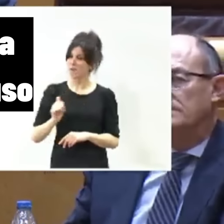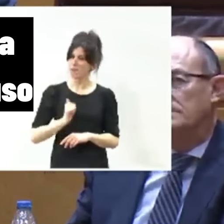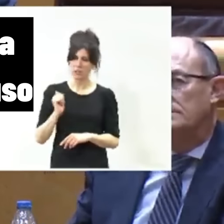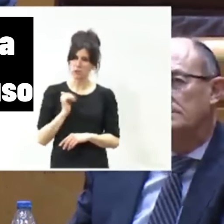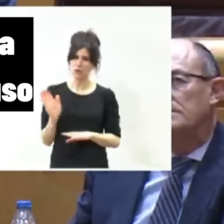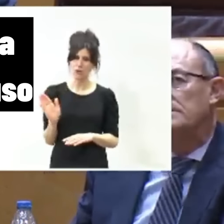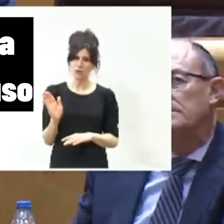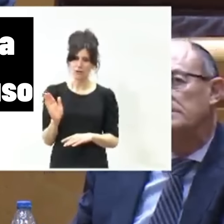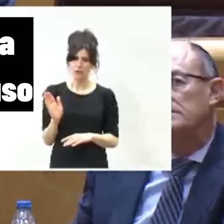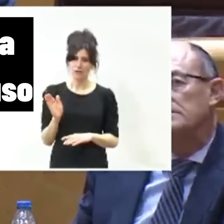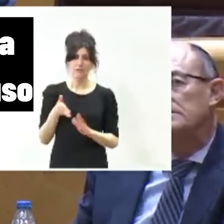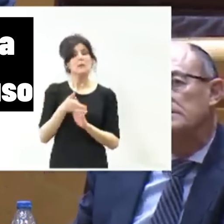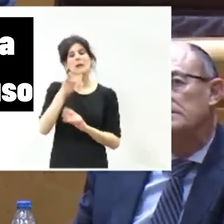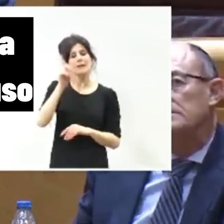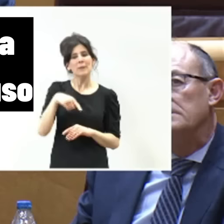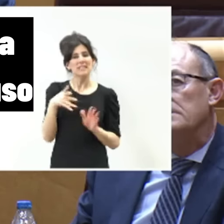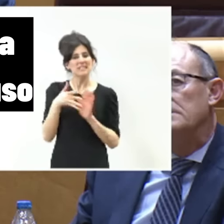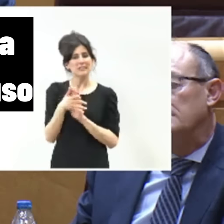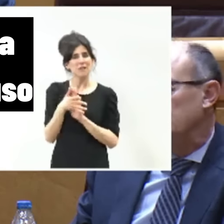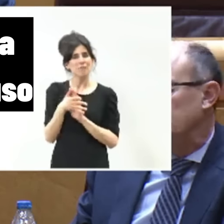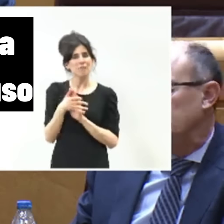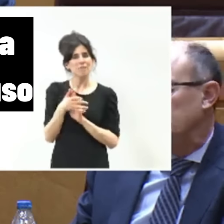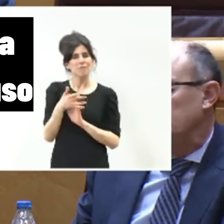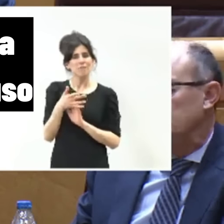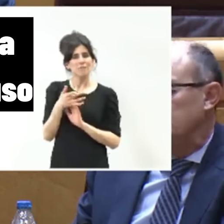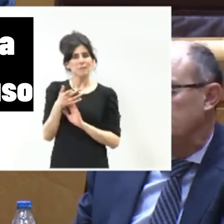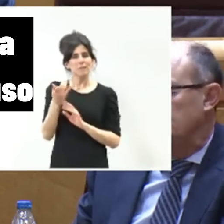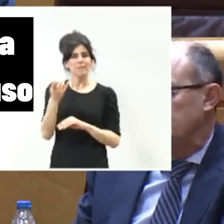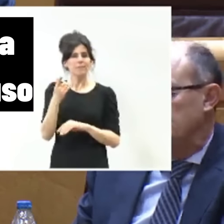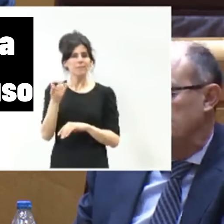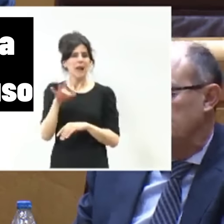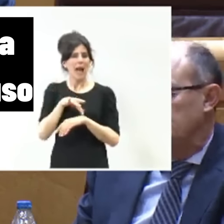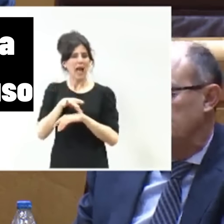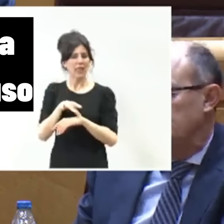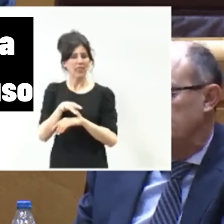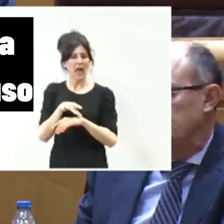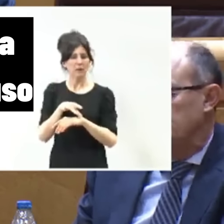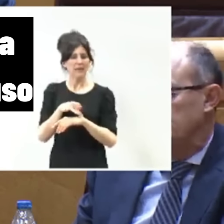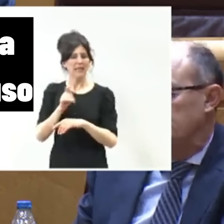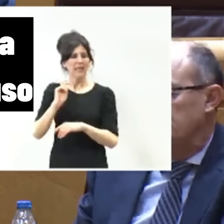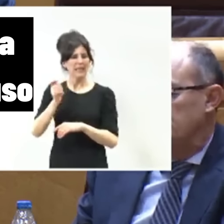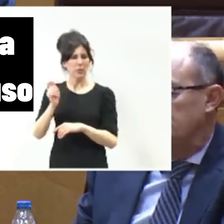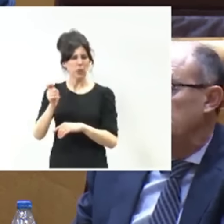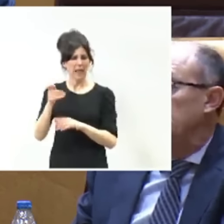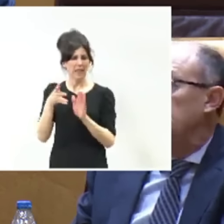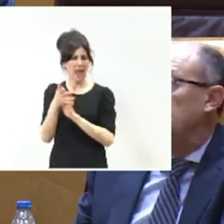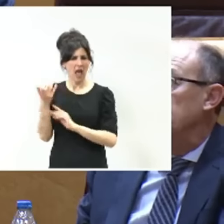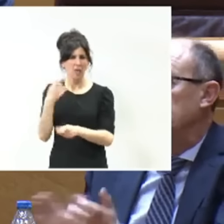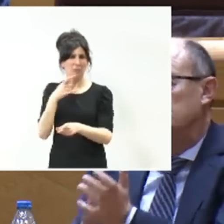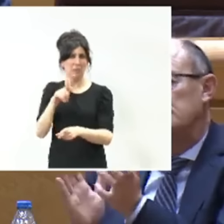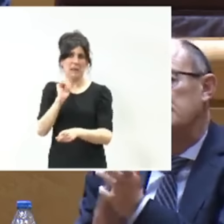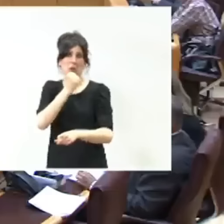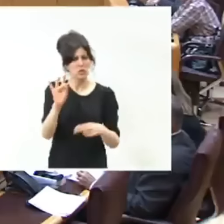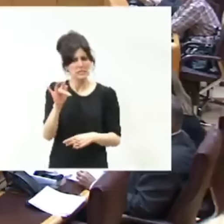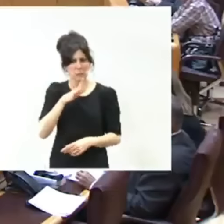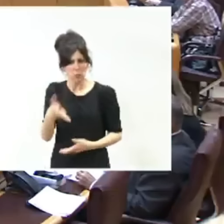restringidos o no deberían conocerse los de la agencia tributaria y ustedes no han tenido ningún problema en hacerlos públicos. Esa es la